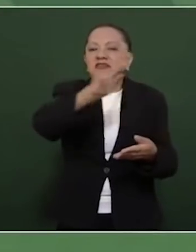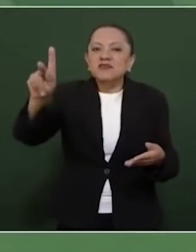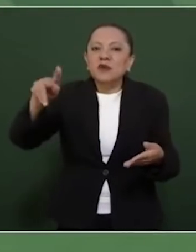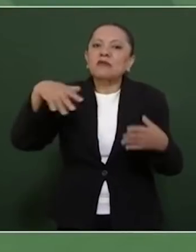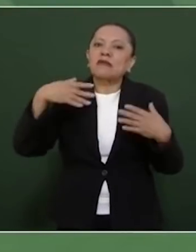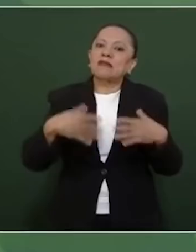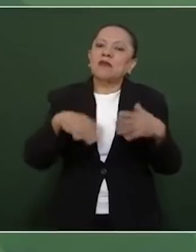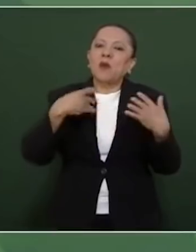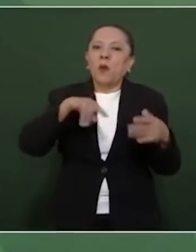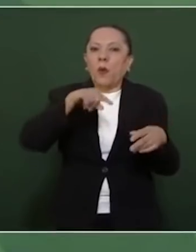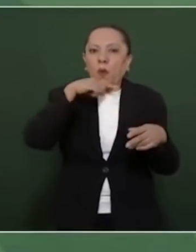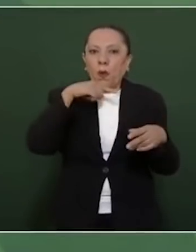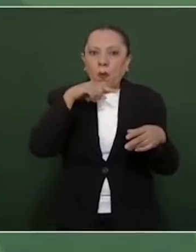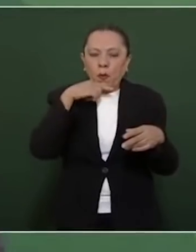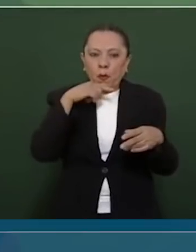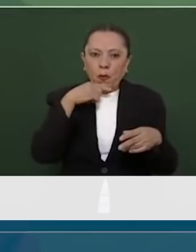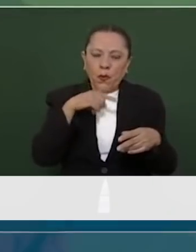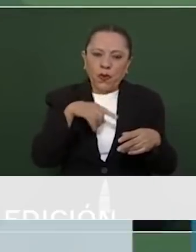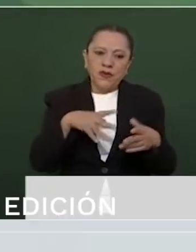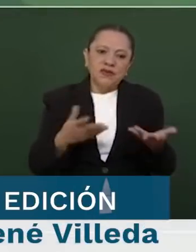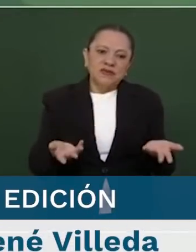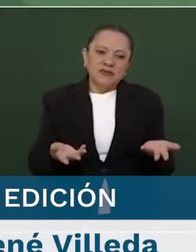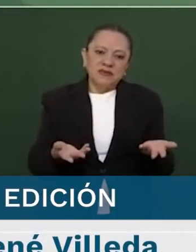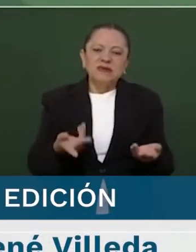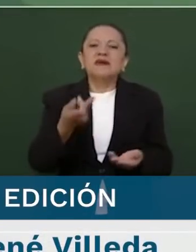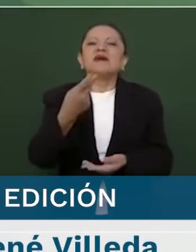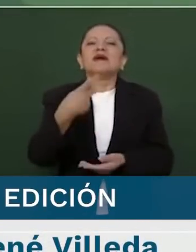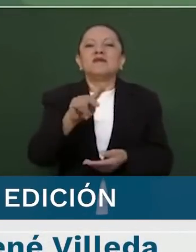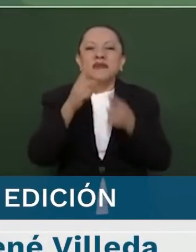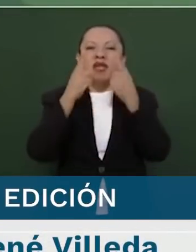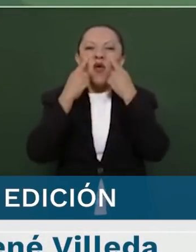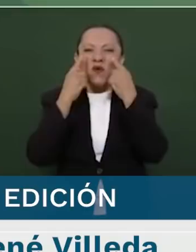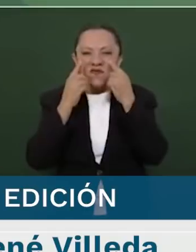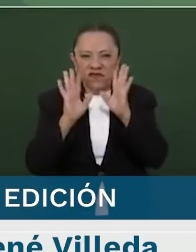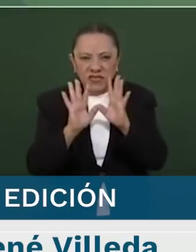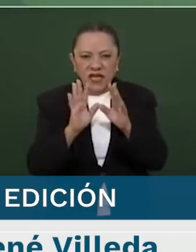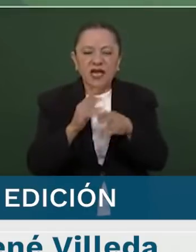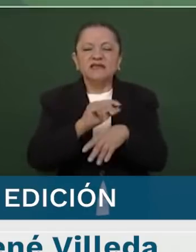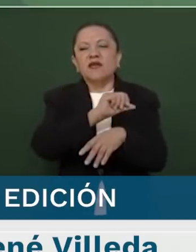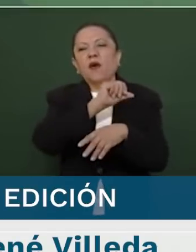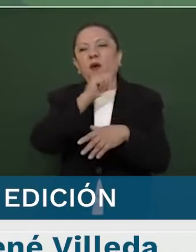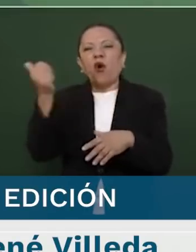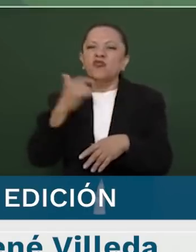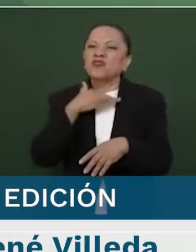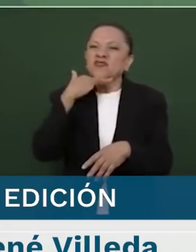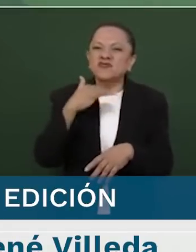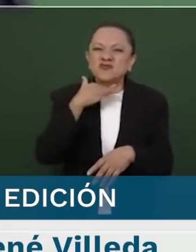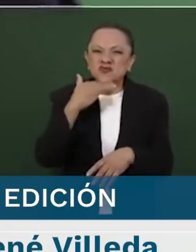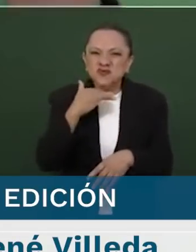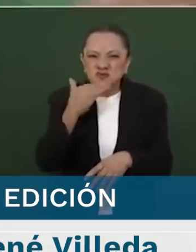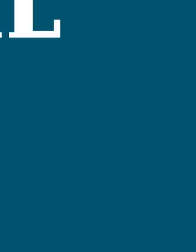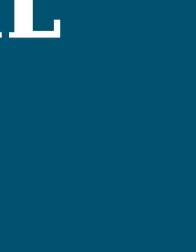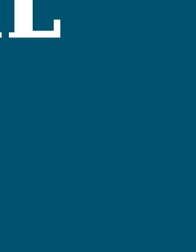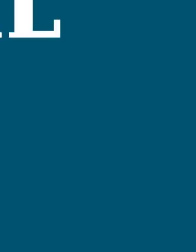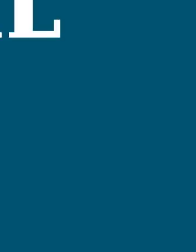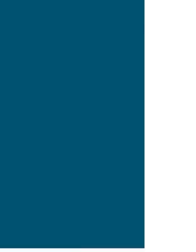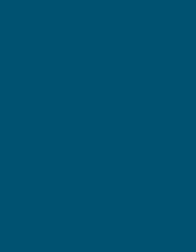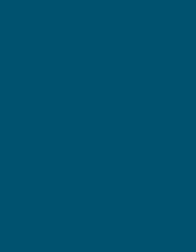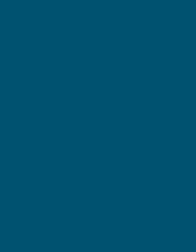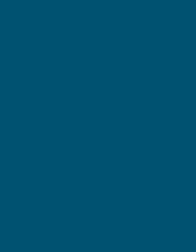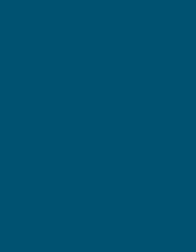este resultado. Los tecnócratas corruptos hicieron un escándalo.